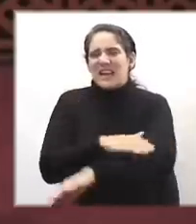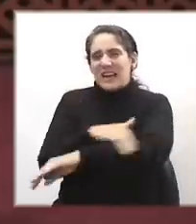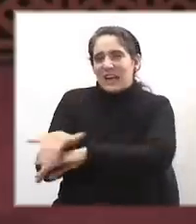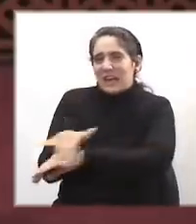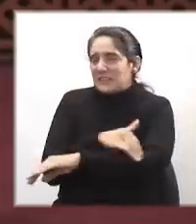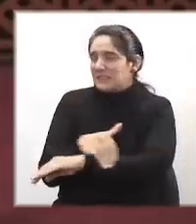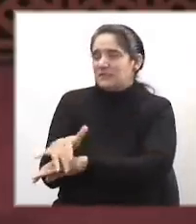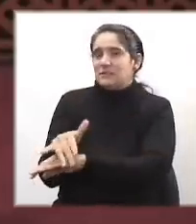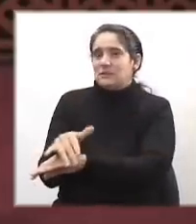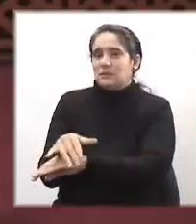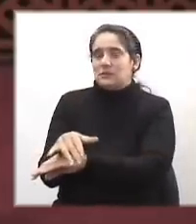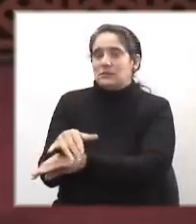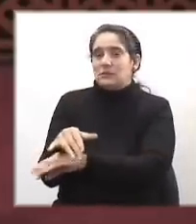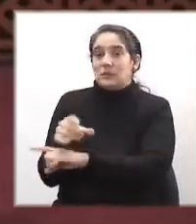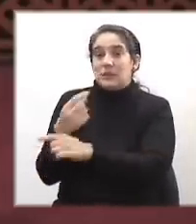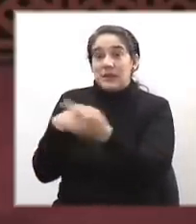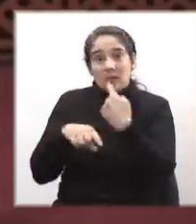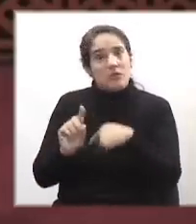declaración.